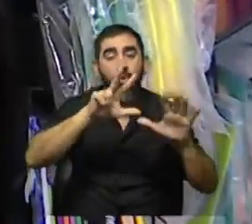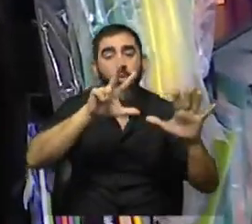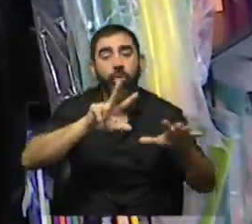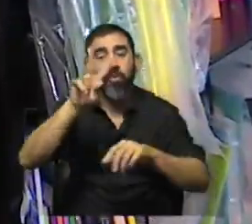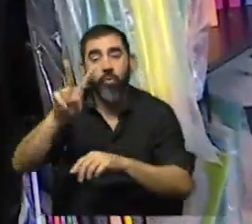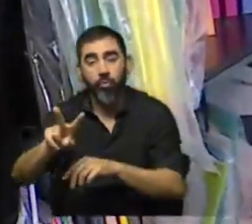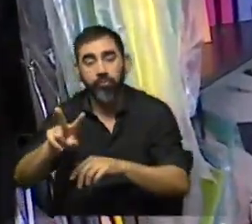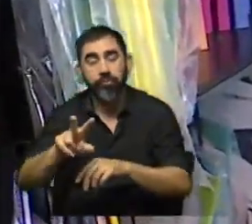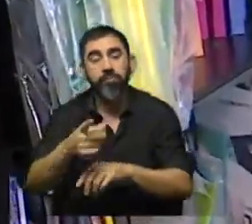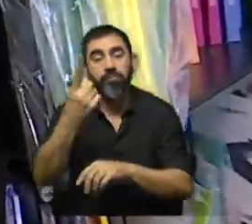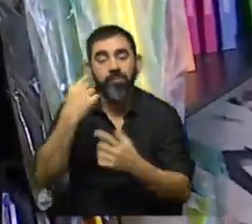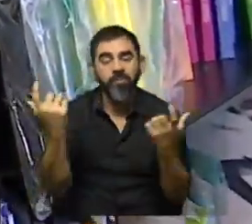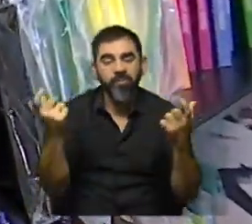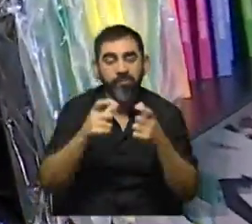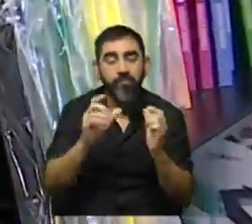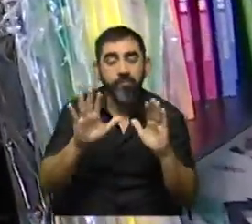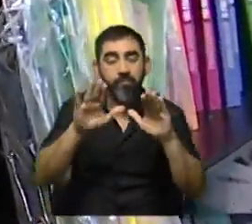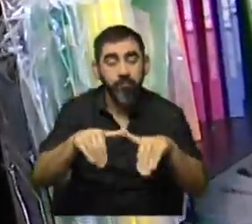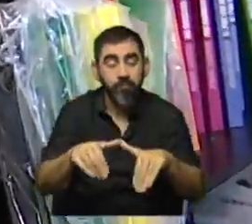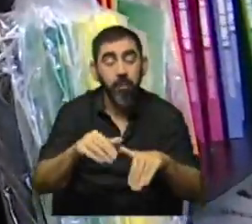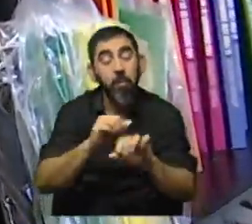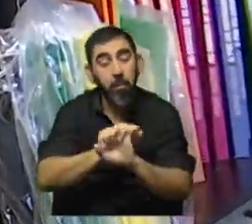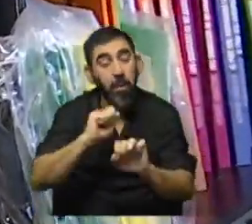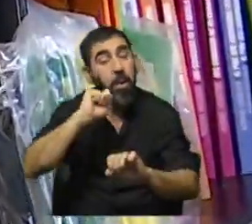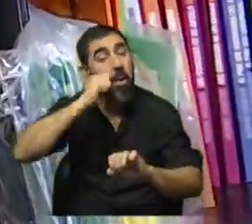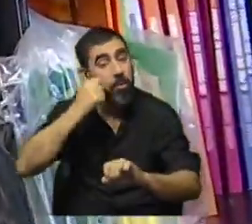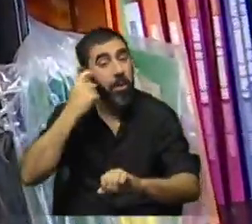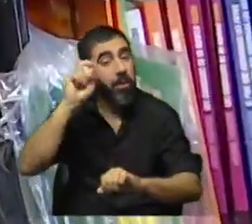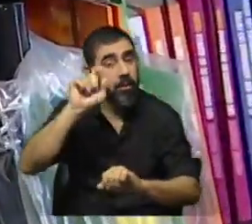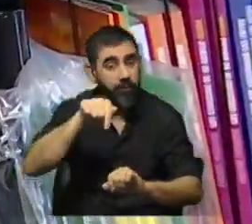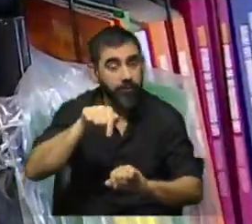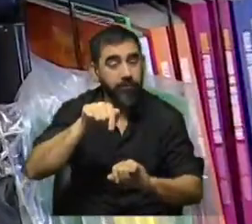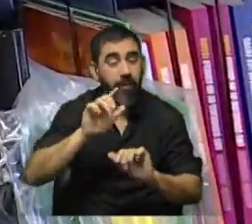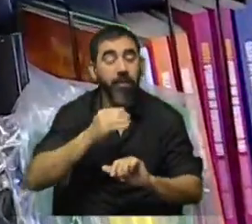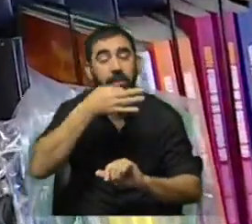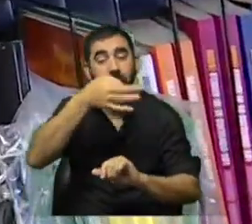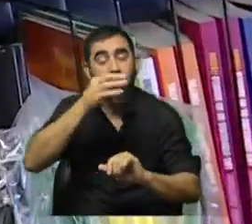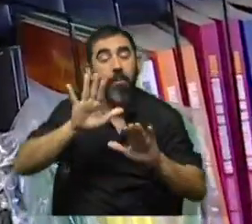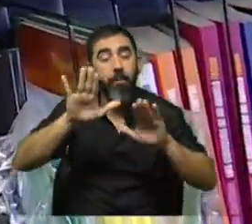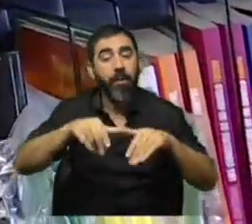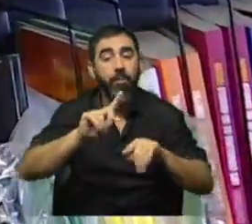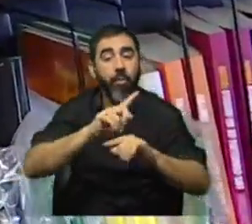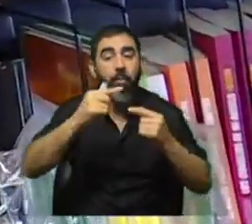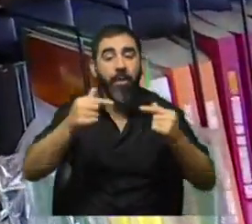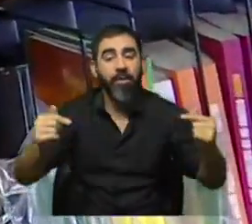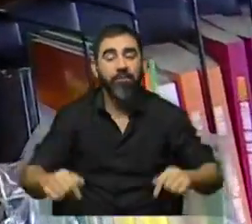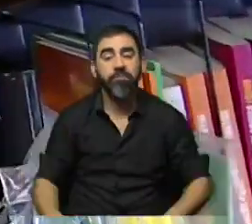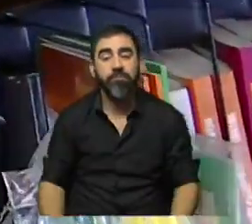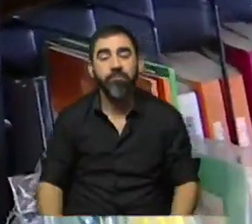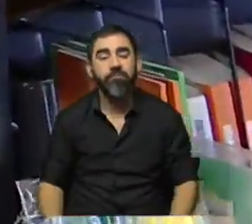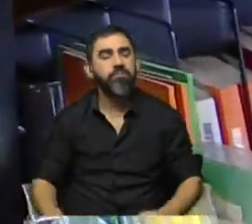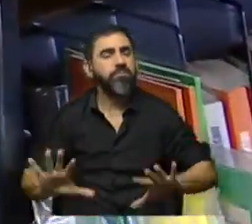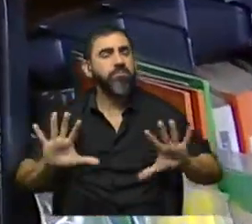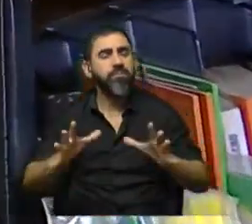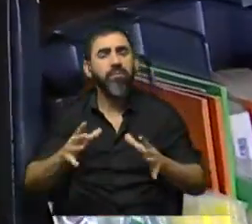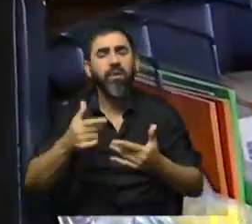y por eso la Comisión del Patrimonio vio con buenos ojos poderlo declarar patrimonio inmaterial, ¿no? ¿Qué tiene el marsellés